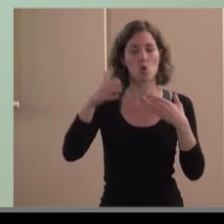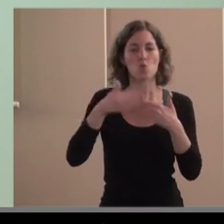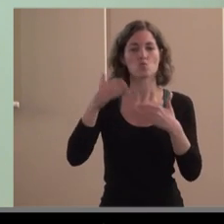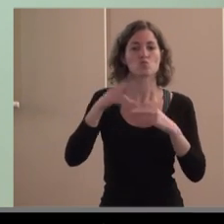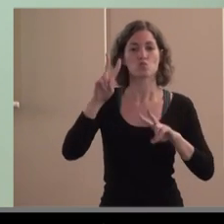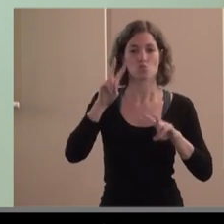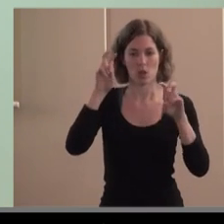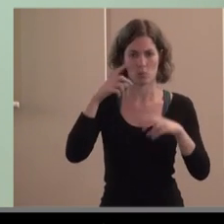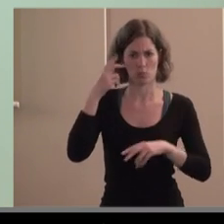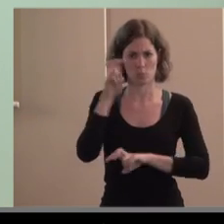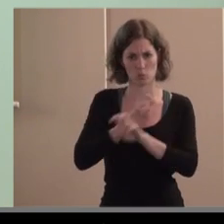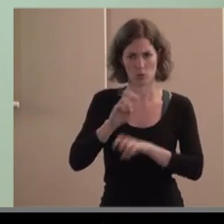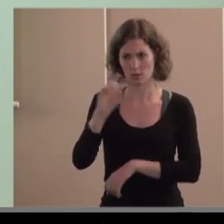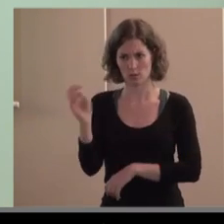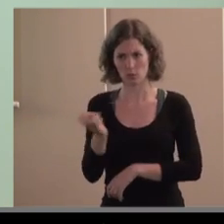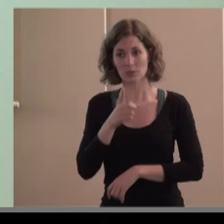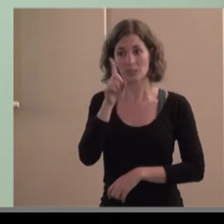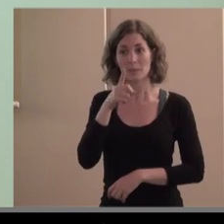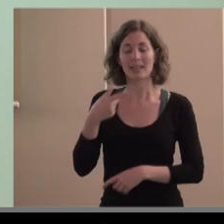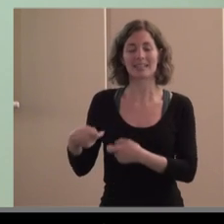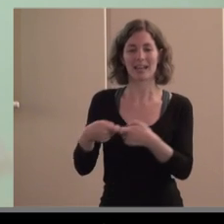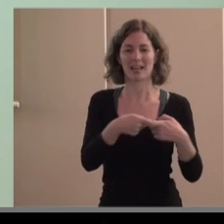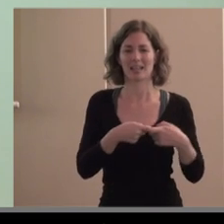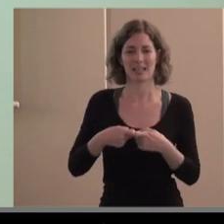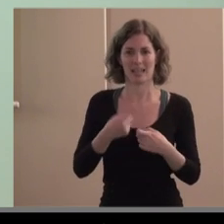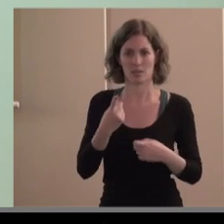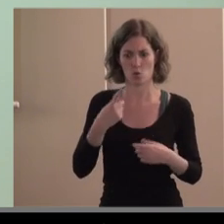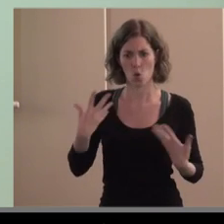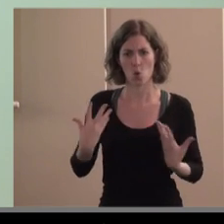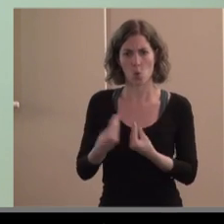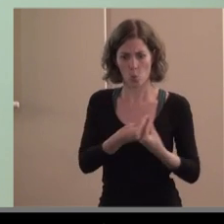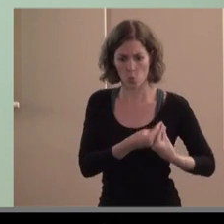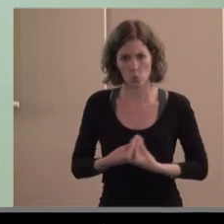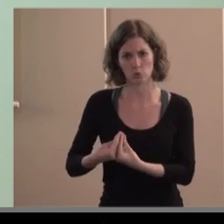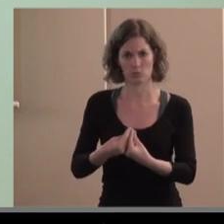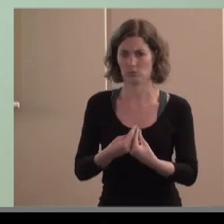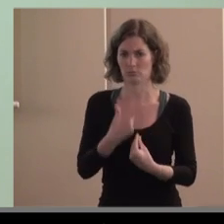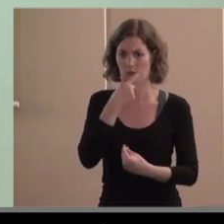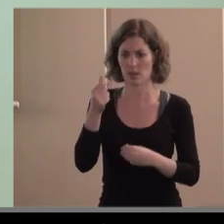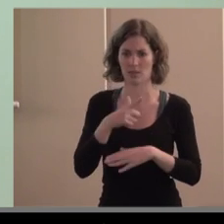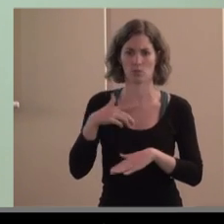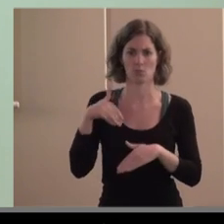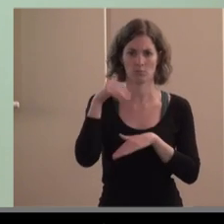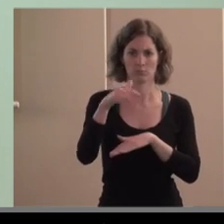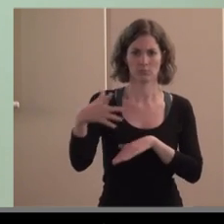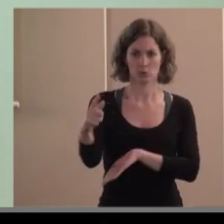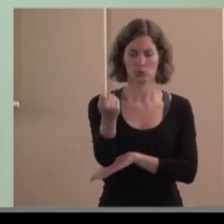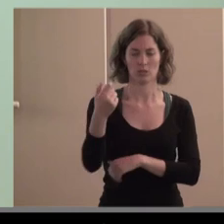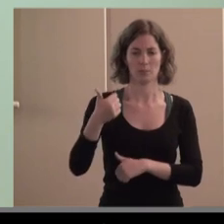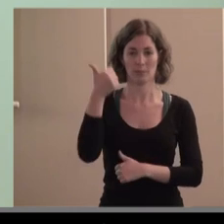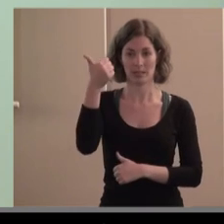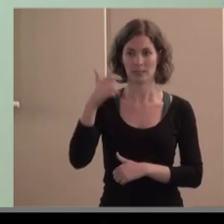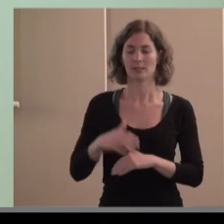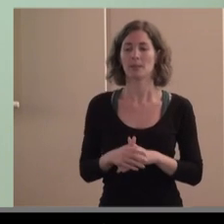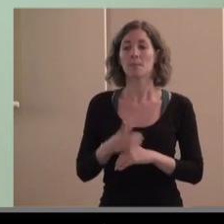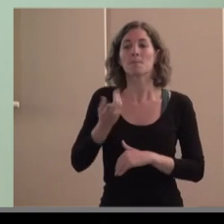importantísimo intercooperar juntos llegamos muchísimo más lejos y responsabilidad social implicarnos en el desarrollo económico y social